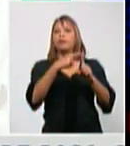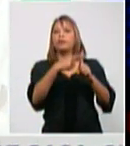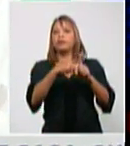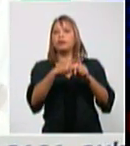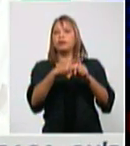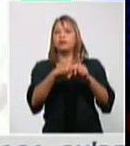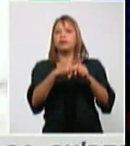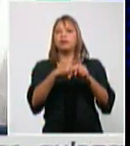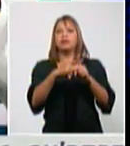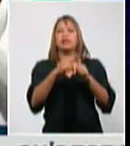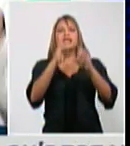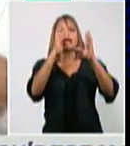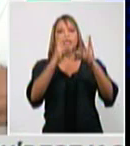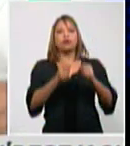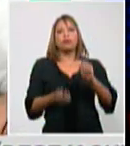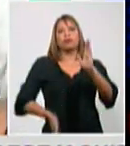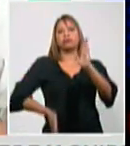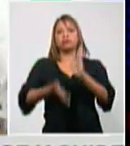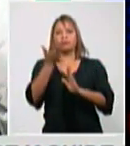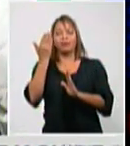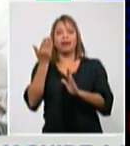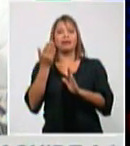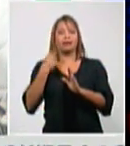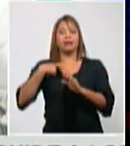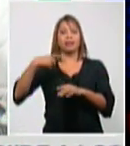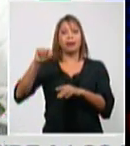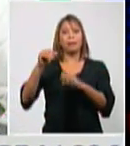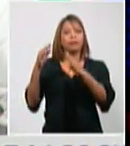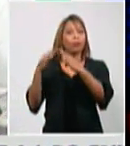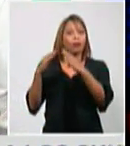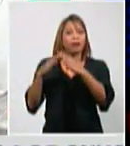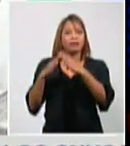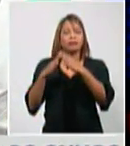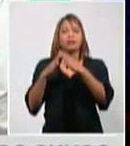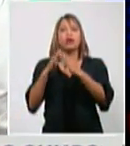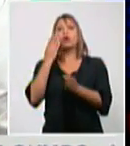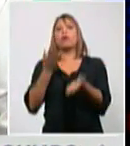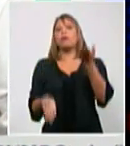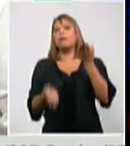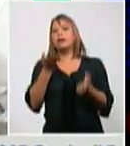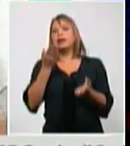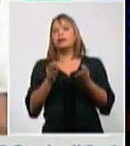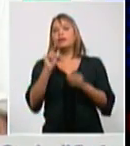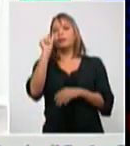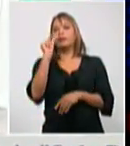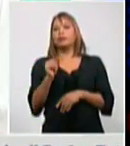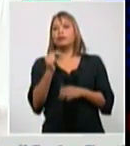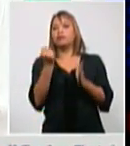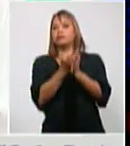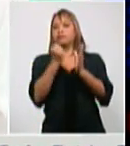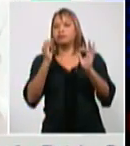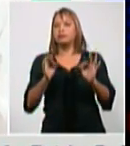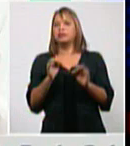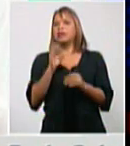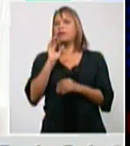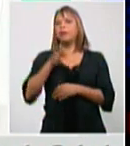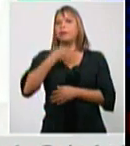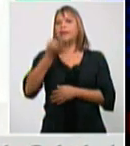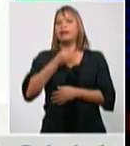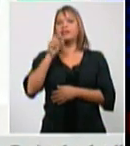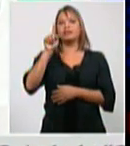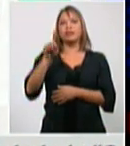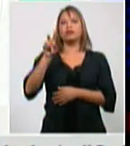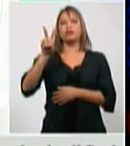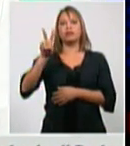del número de altas del número recuperado en comparación con los casos diagnosticados estamos hablando de 128